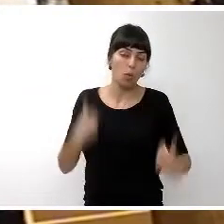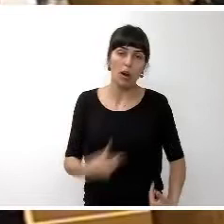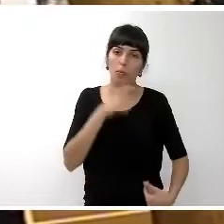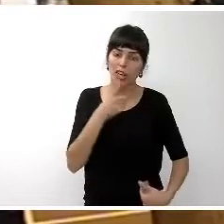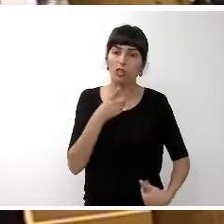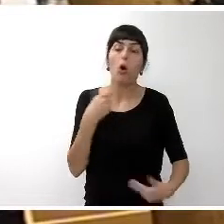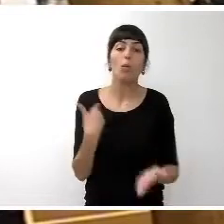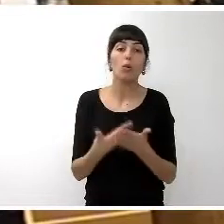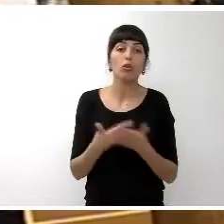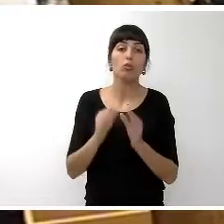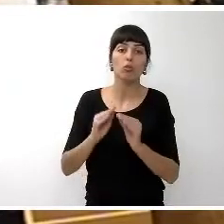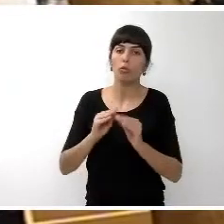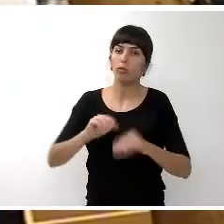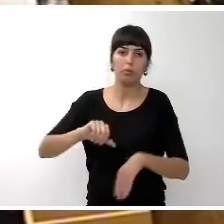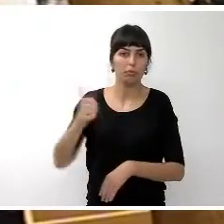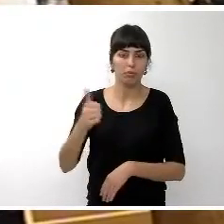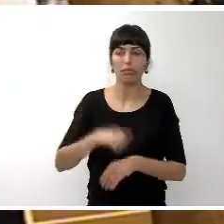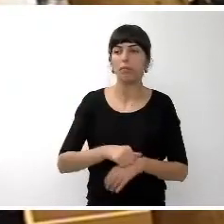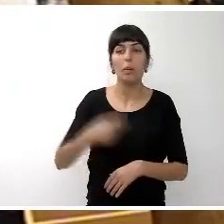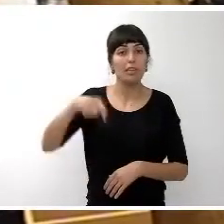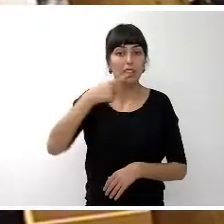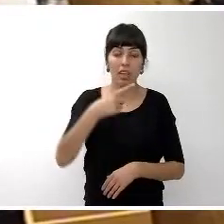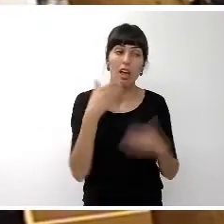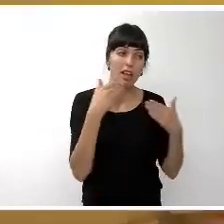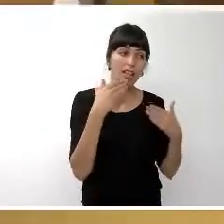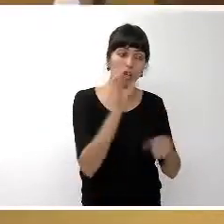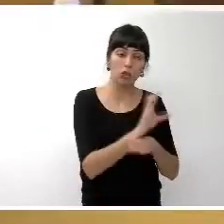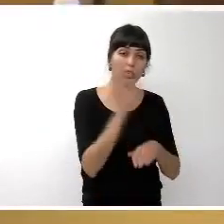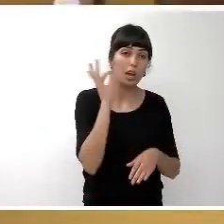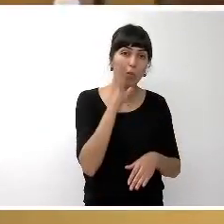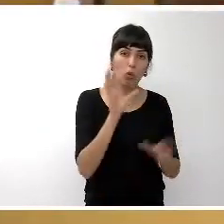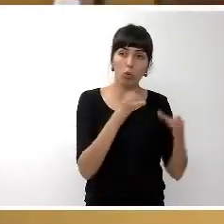gracias, señora consejera, por el Grupo Socialista. Señora Portavoz.